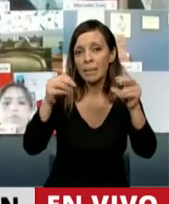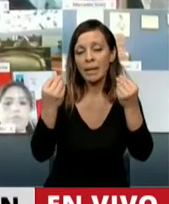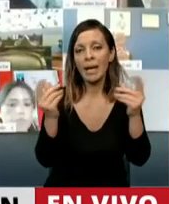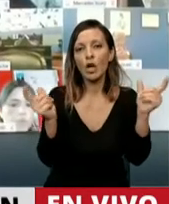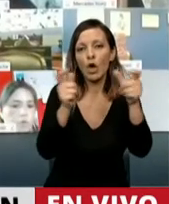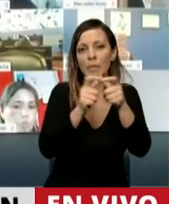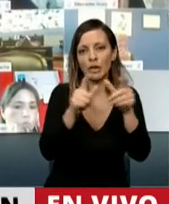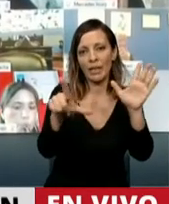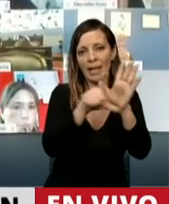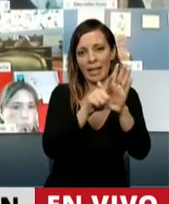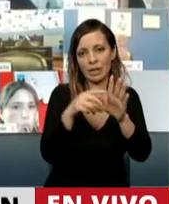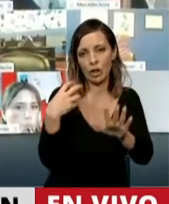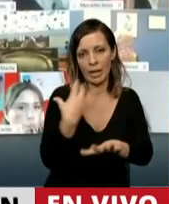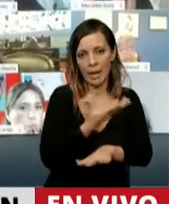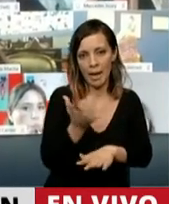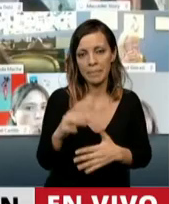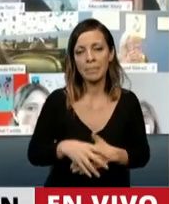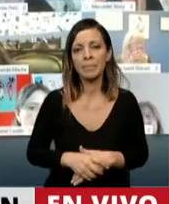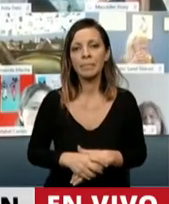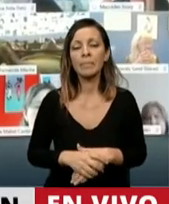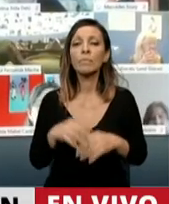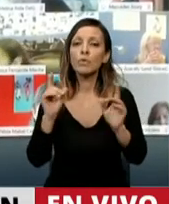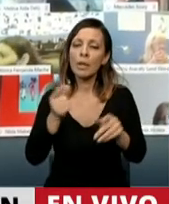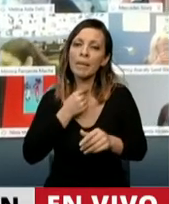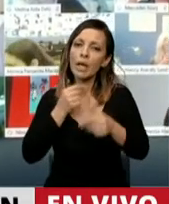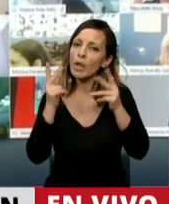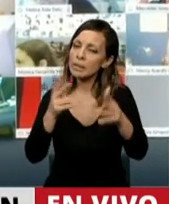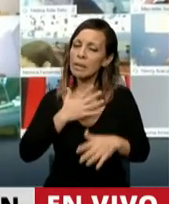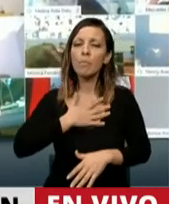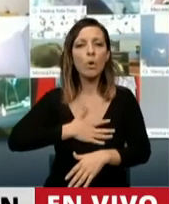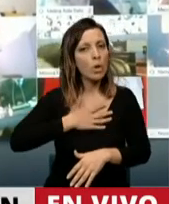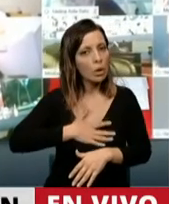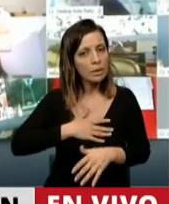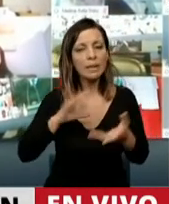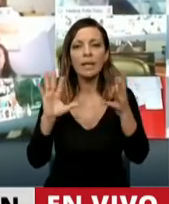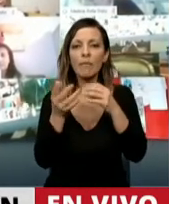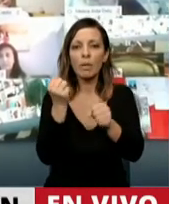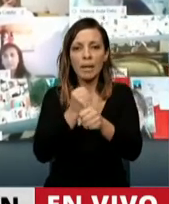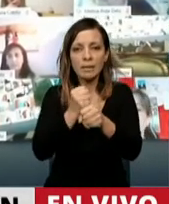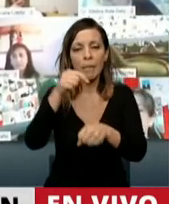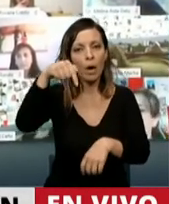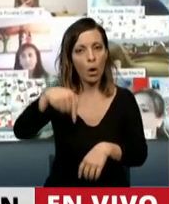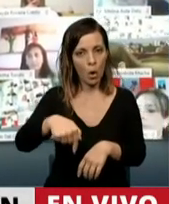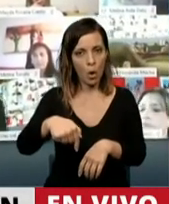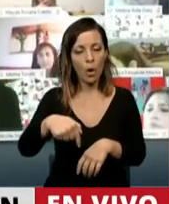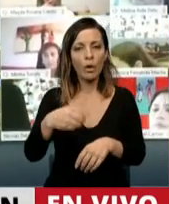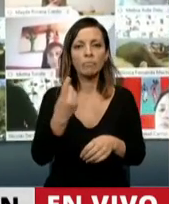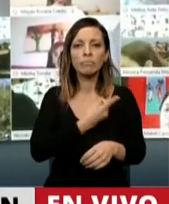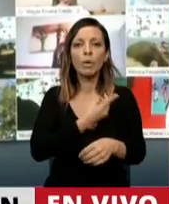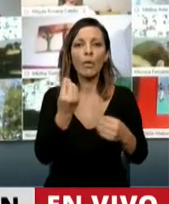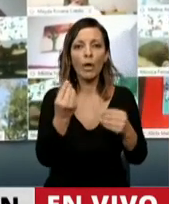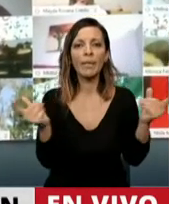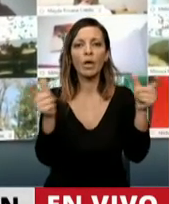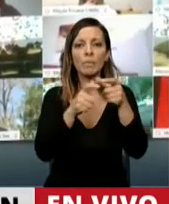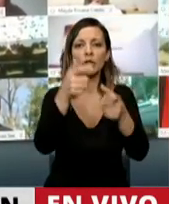de Legislación General. Finalmente deseo expresar mi alegría por la forma en que se ha trabajado en el día de hoy en la Comisión de